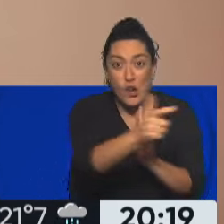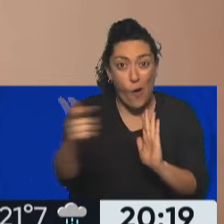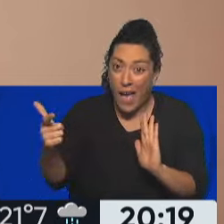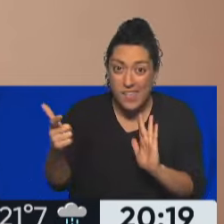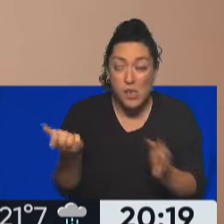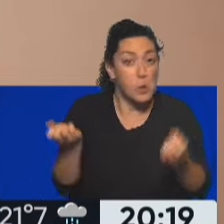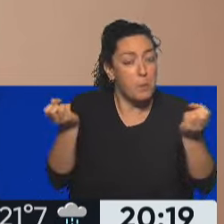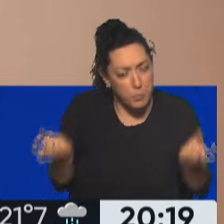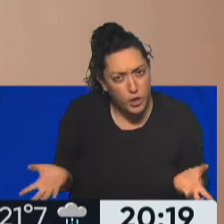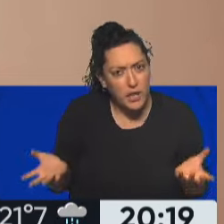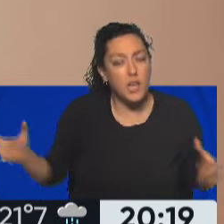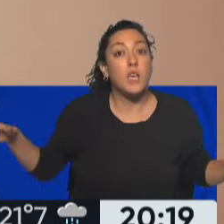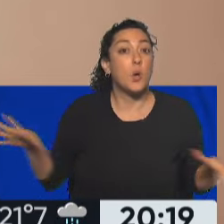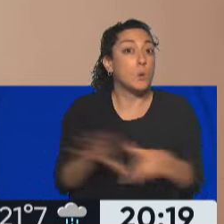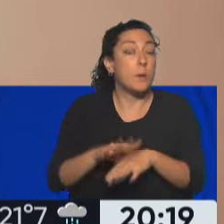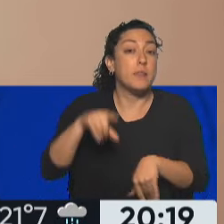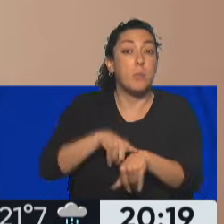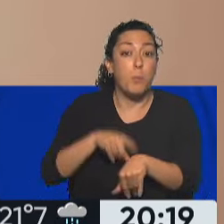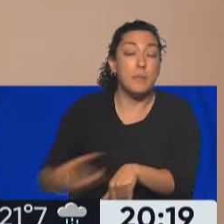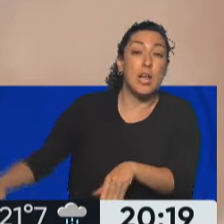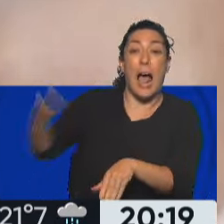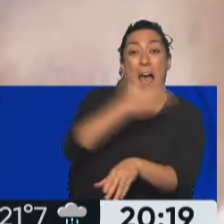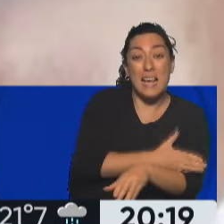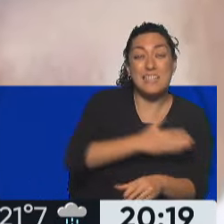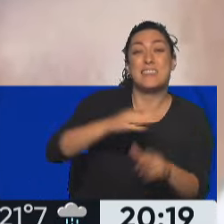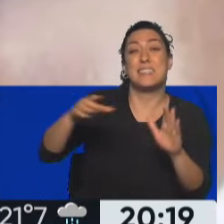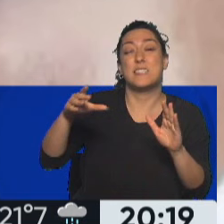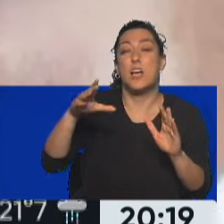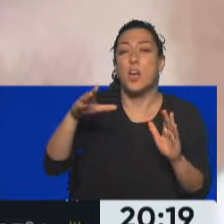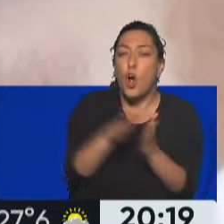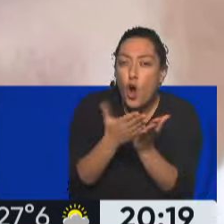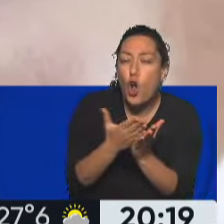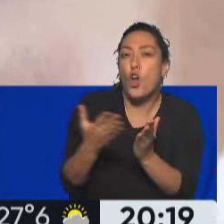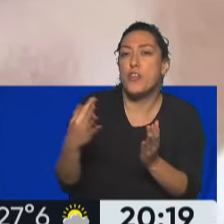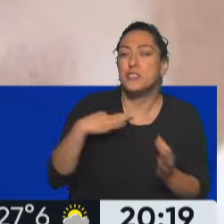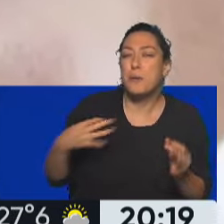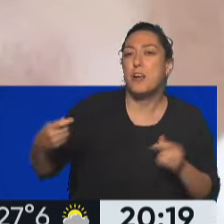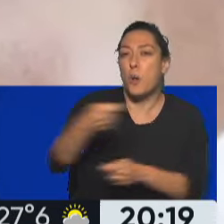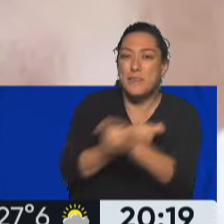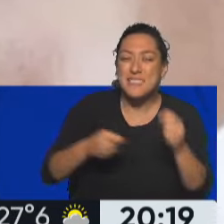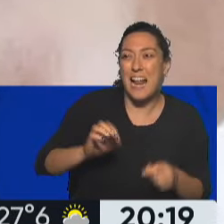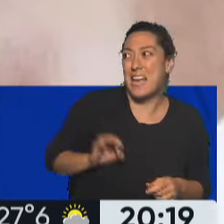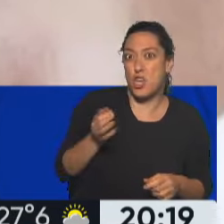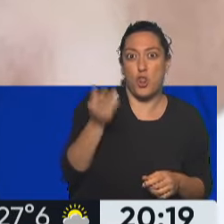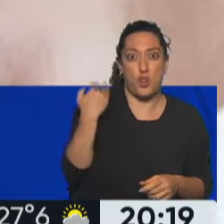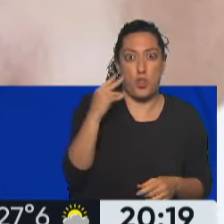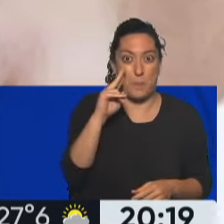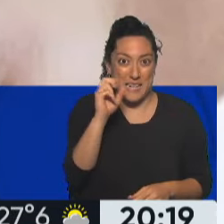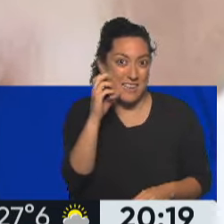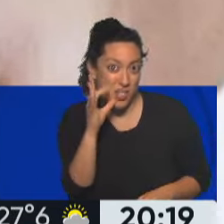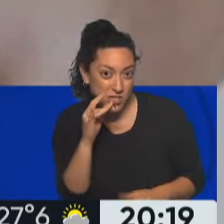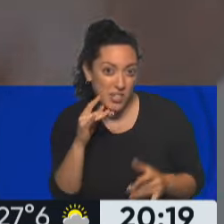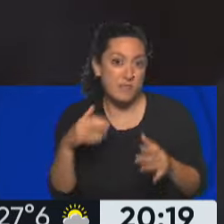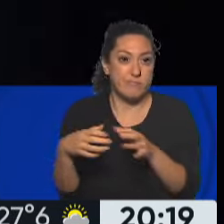qué? Porque justamente cuando se debatió la reforma del Código Civil y Comercial en el año 2014, se habló